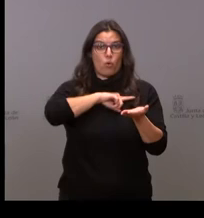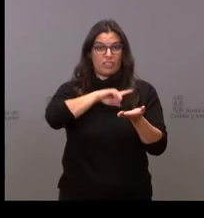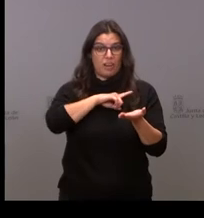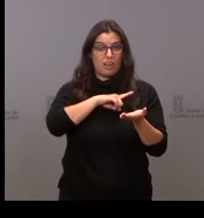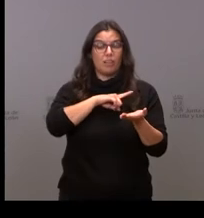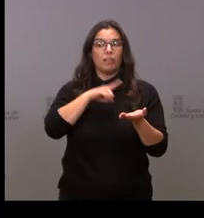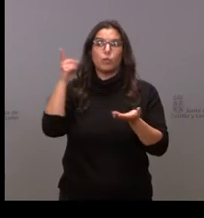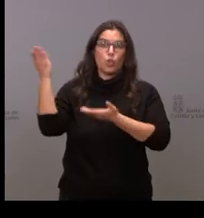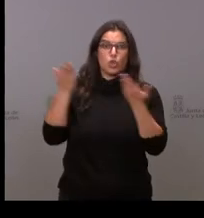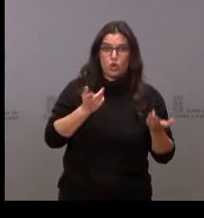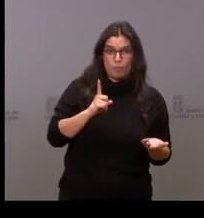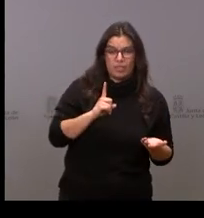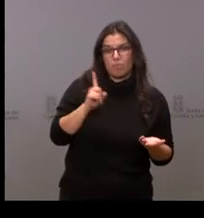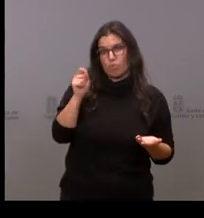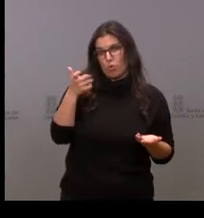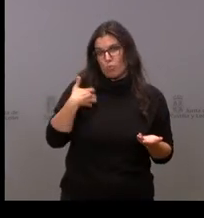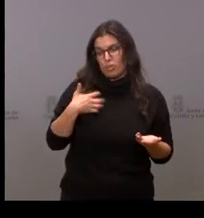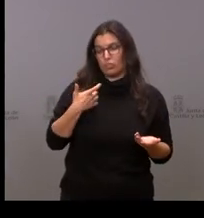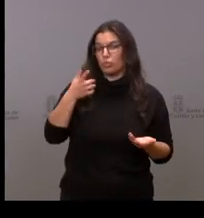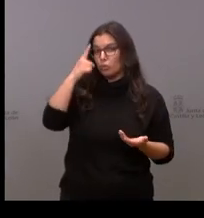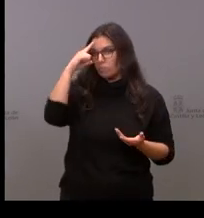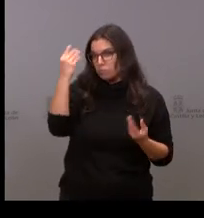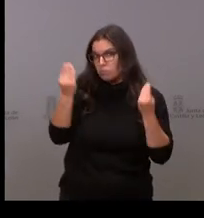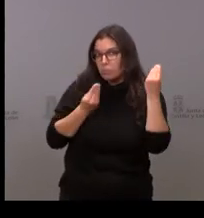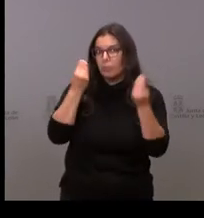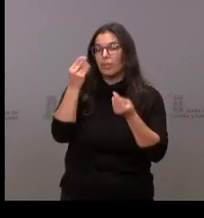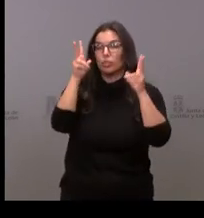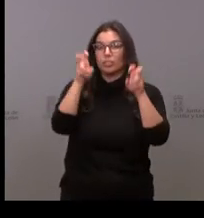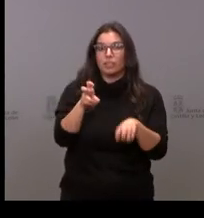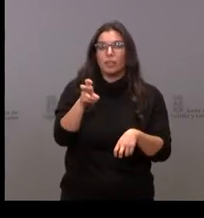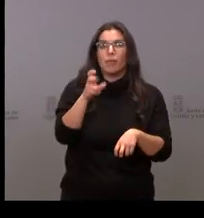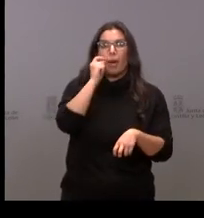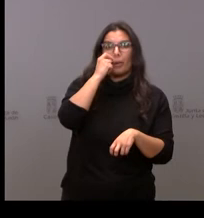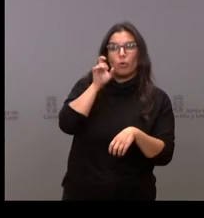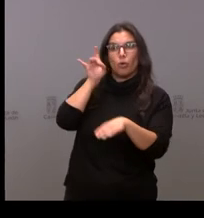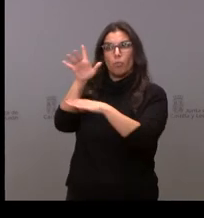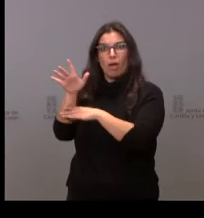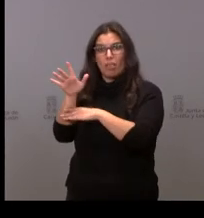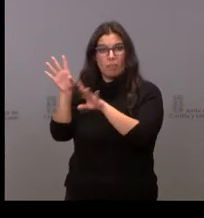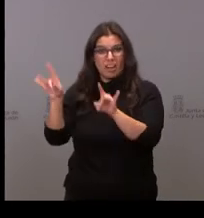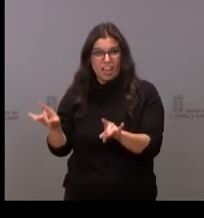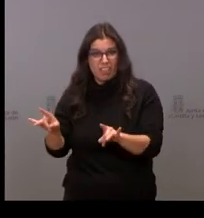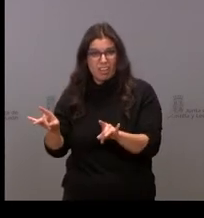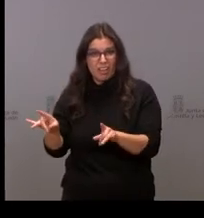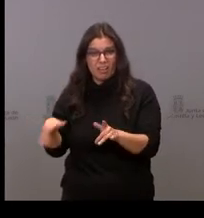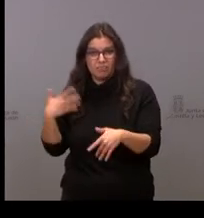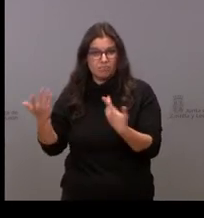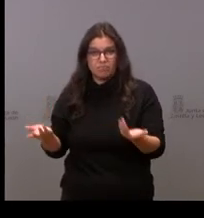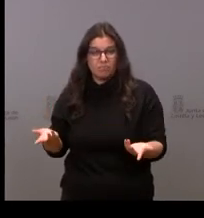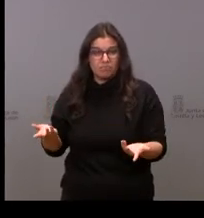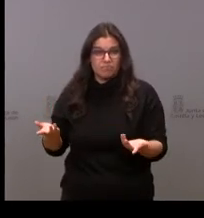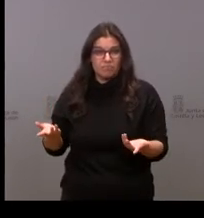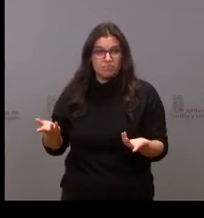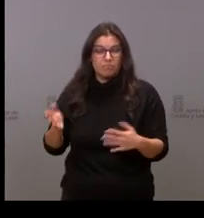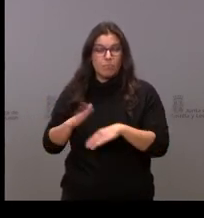le quería preguntar deduzco que todo aquello de la carta que le mandó Mañueco y tal no ha llegado a ningún sitio para para